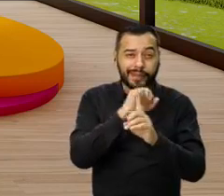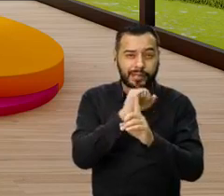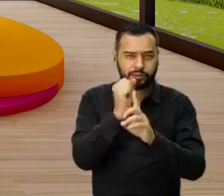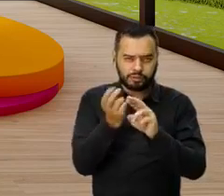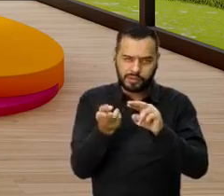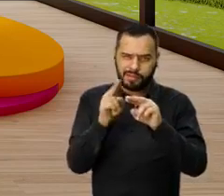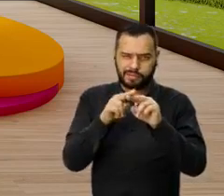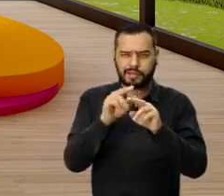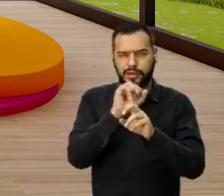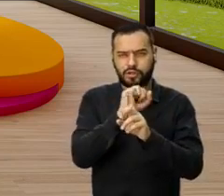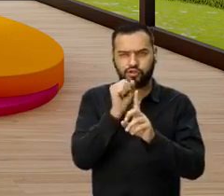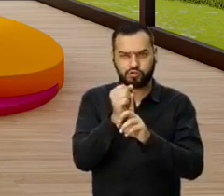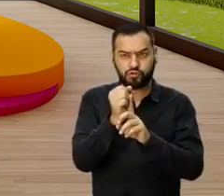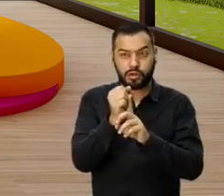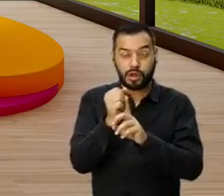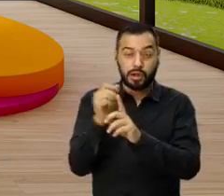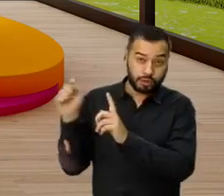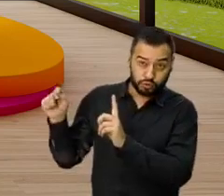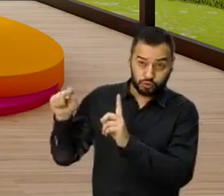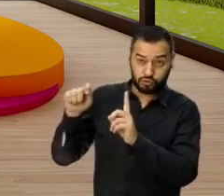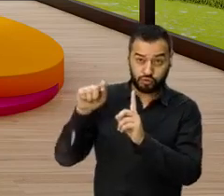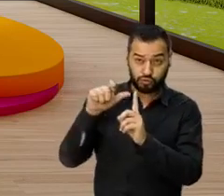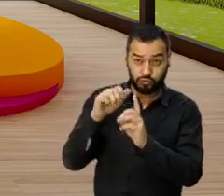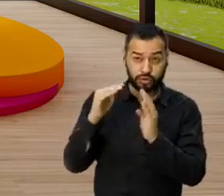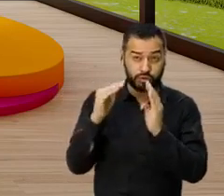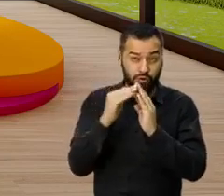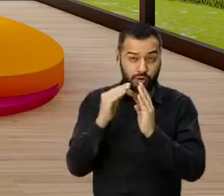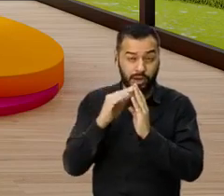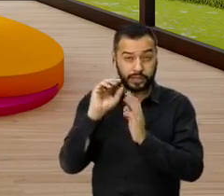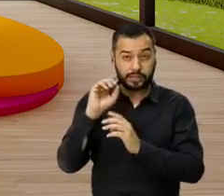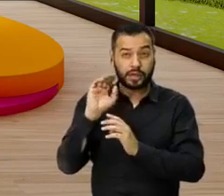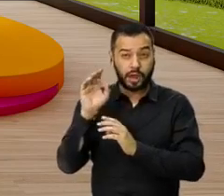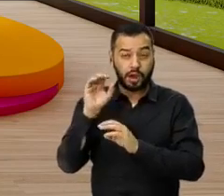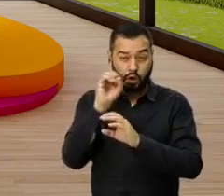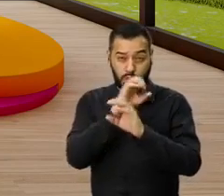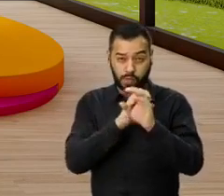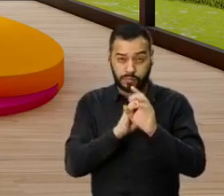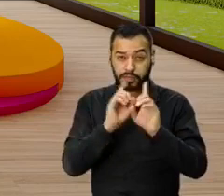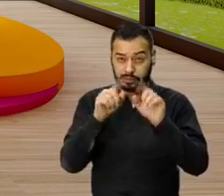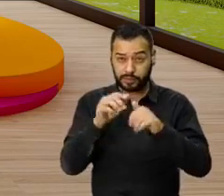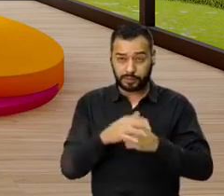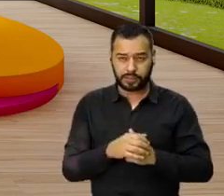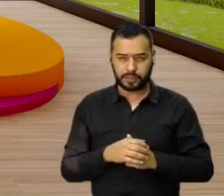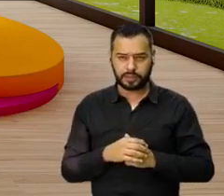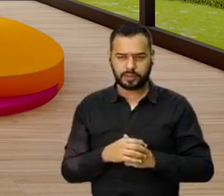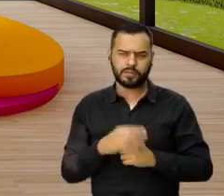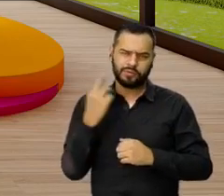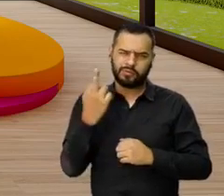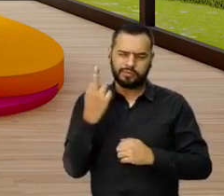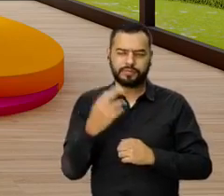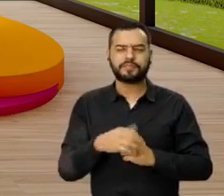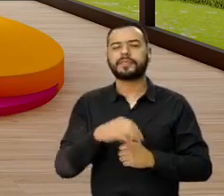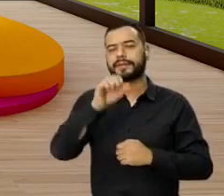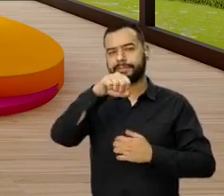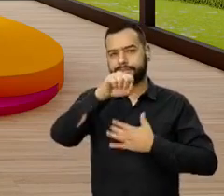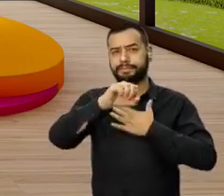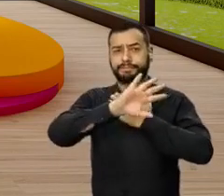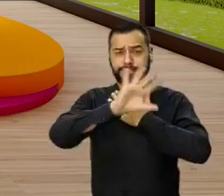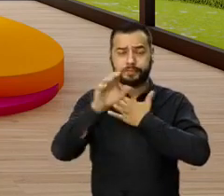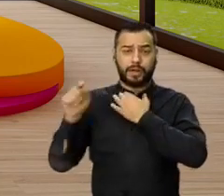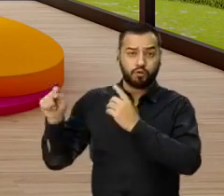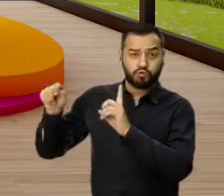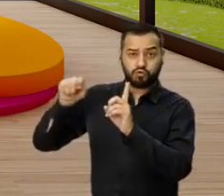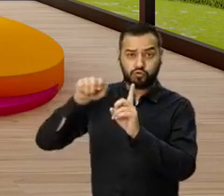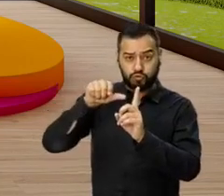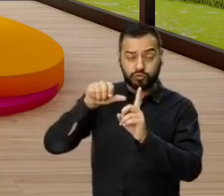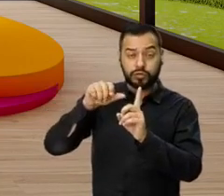de Constructora Bolívar reciben el subsidio de vivienda que otorga Compensar. Ya lo hemos dicho, pero vamos a reclamarlo. que sí, claro que sí.